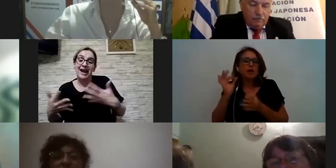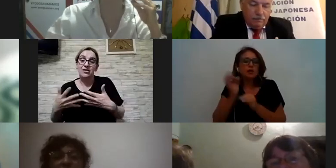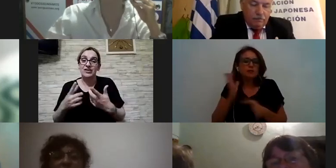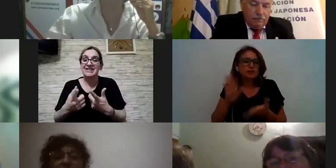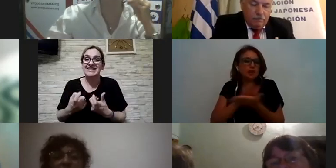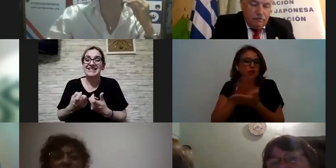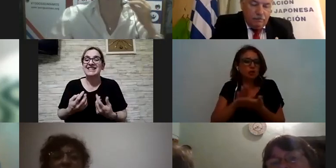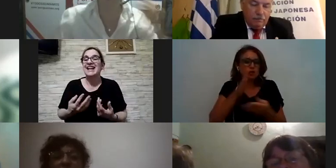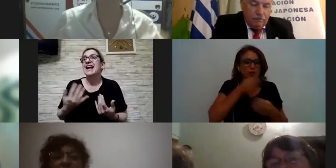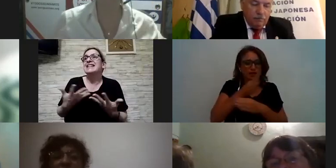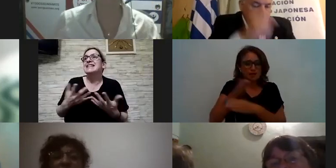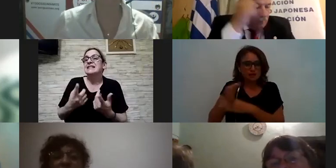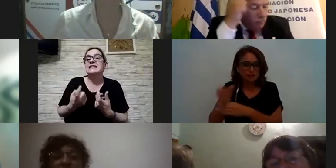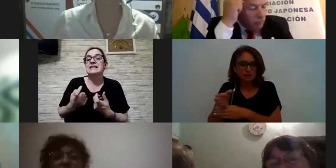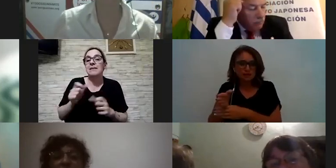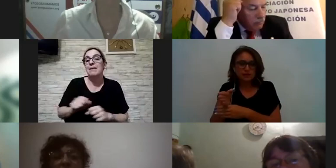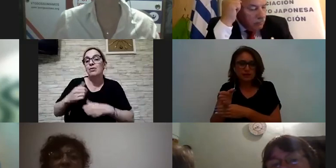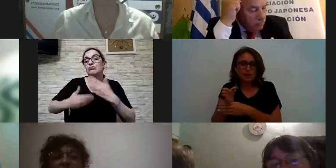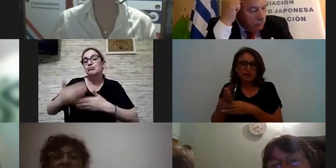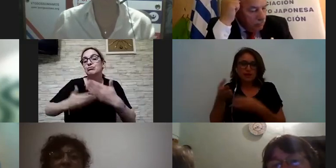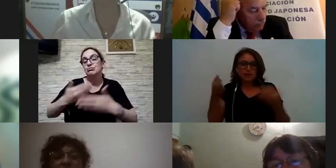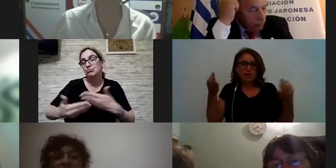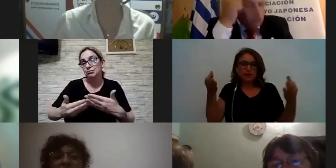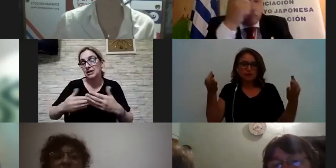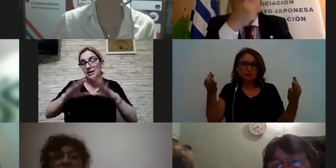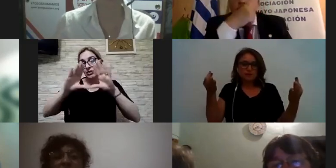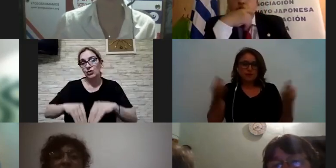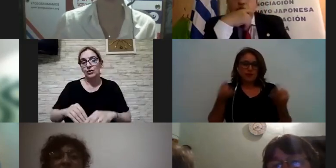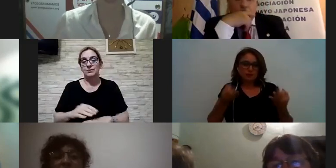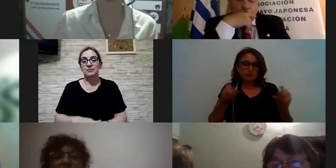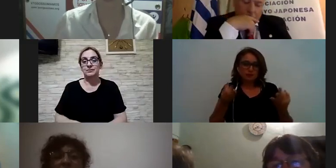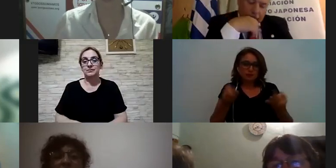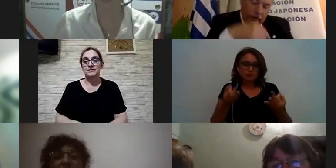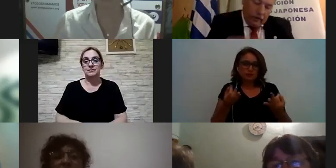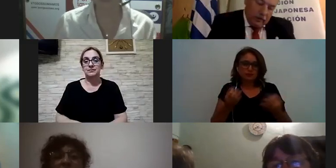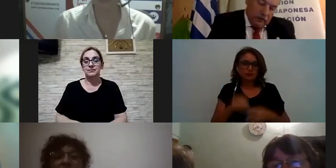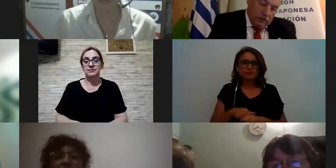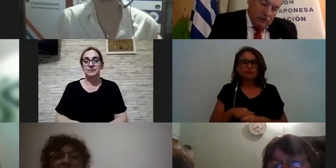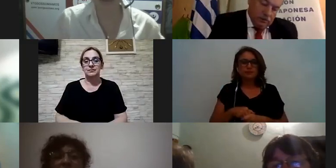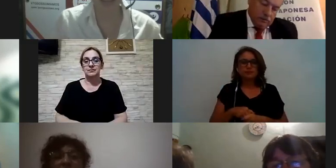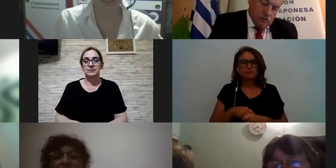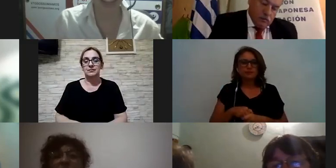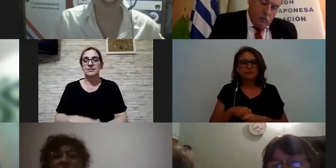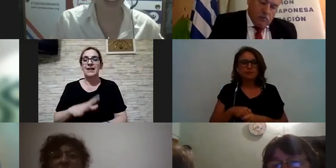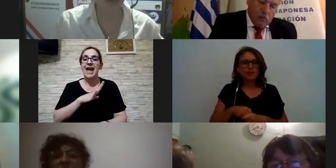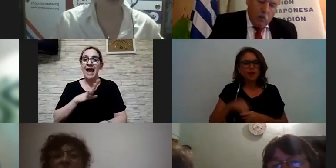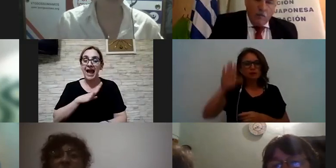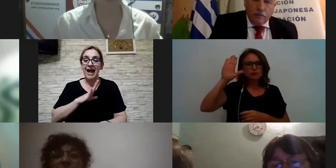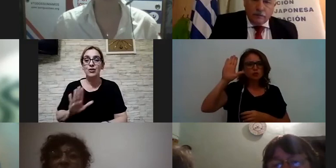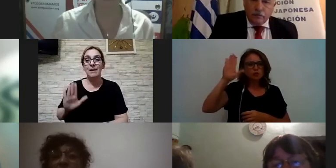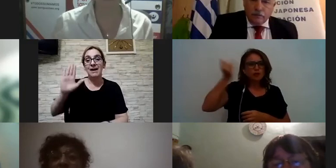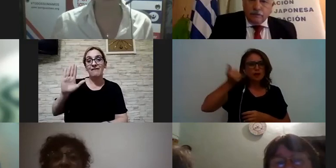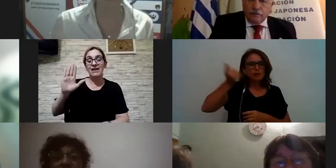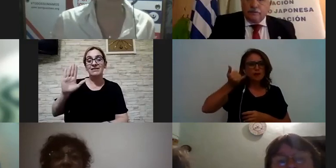para poder garantizar la participación tenemos Esteban una mano levantada no